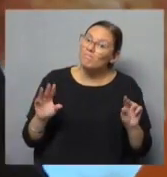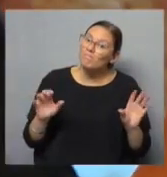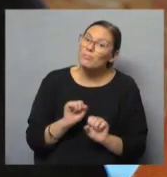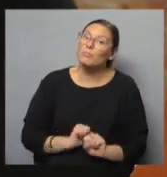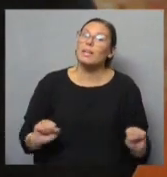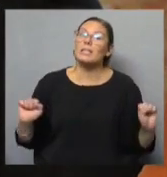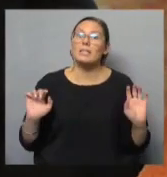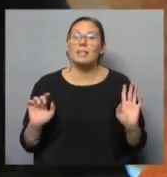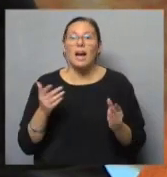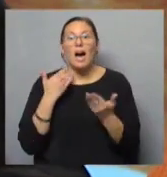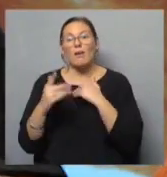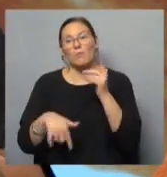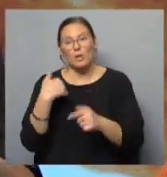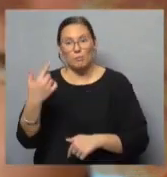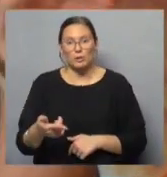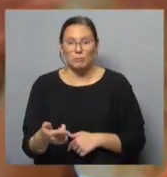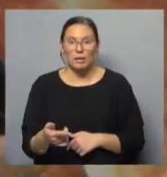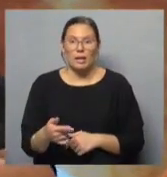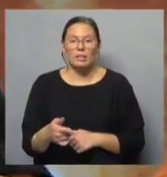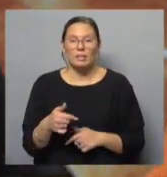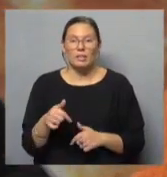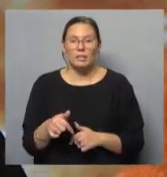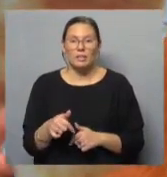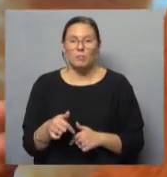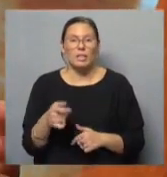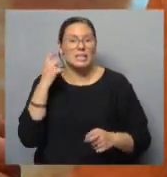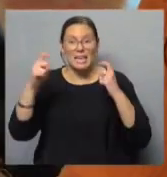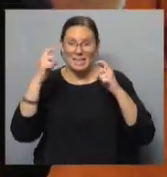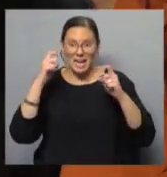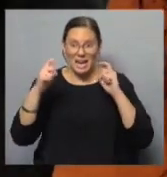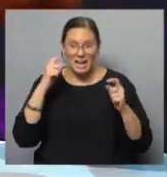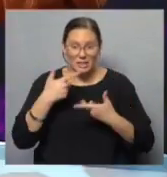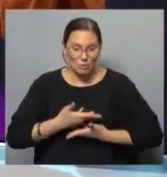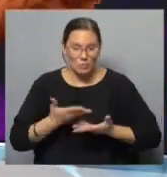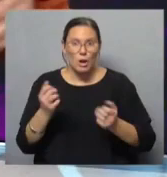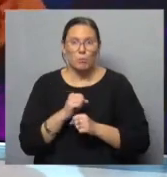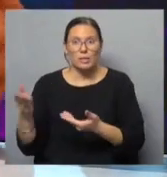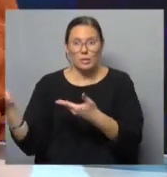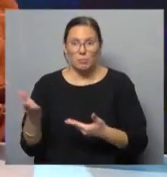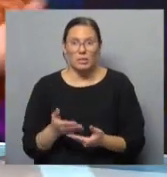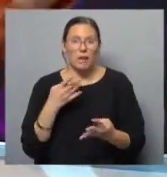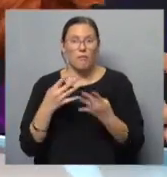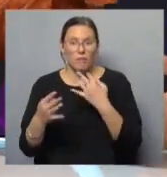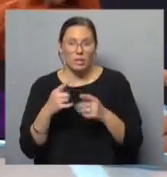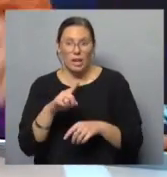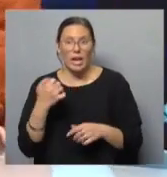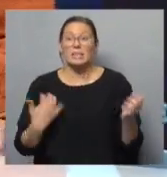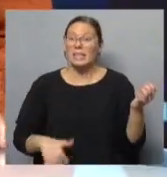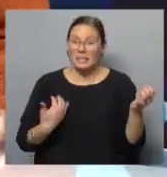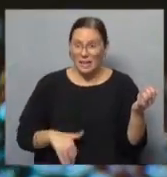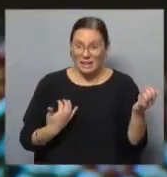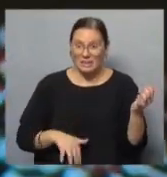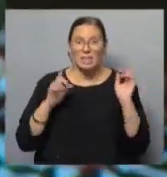viendo. Dale. Hablamos la próxima. Nosotros después de desplegar estas grandes ideas. Y podés invitar a la feria también, tu ex guitarrista.